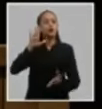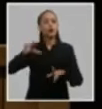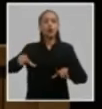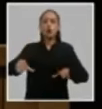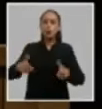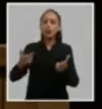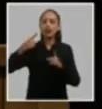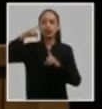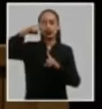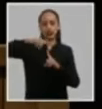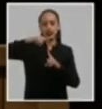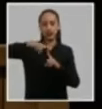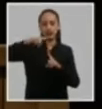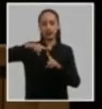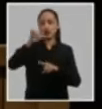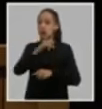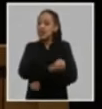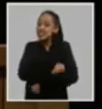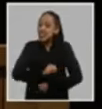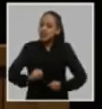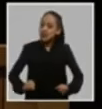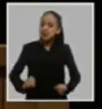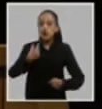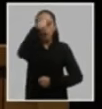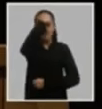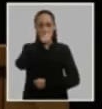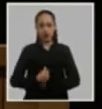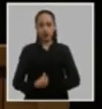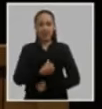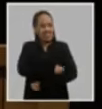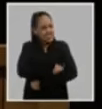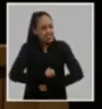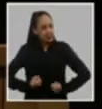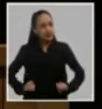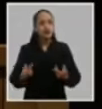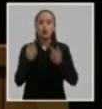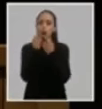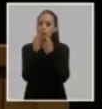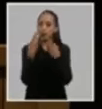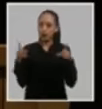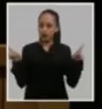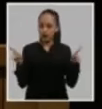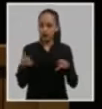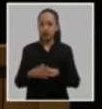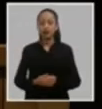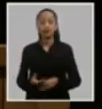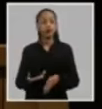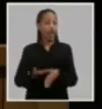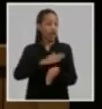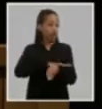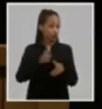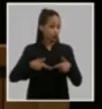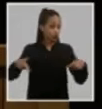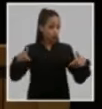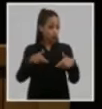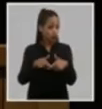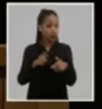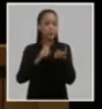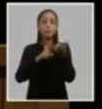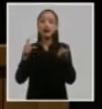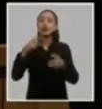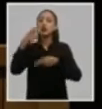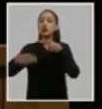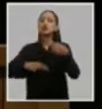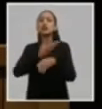cumplir tareas que impliquen sacrificios personales y profesionales desde el anterior congreso el partido desarrolló